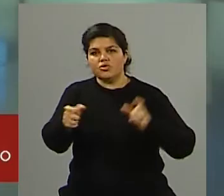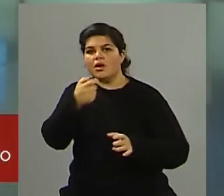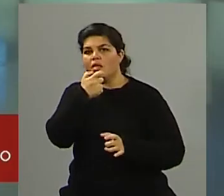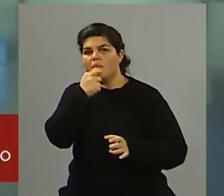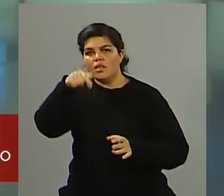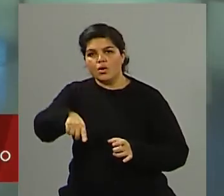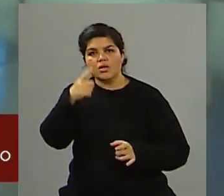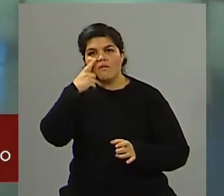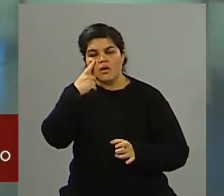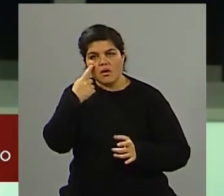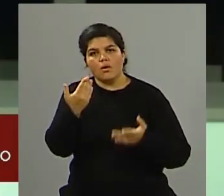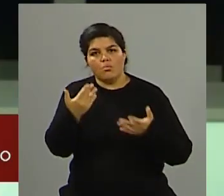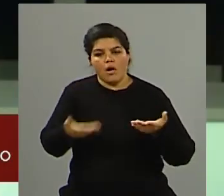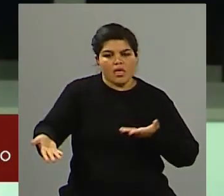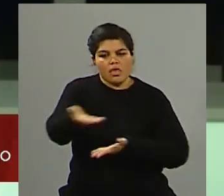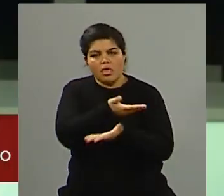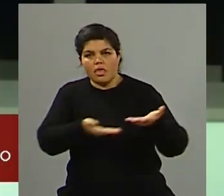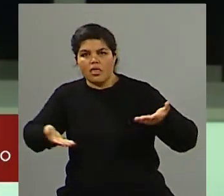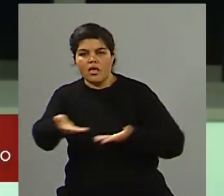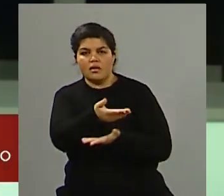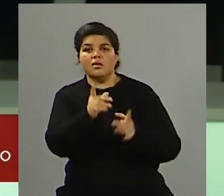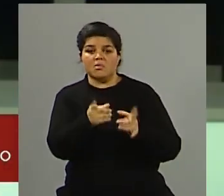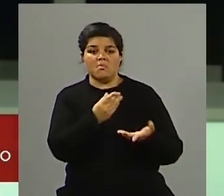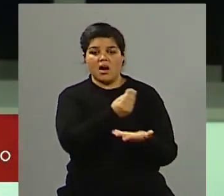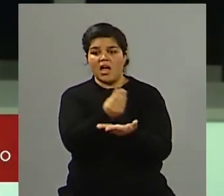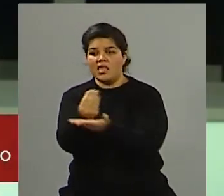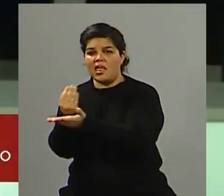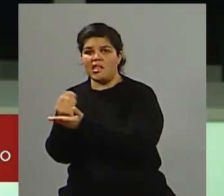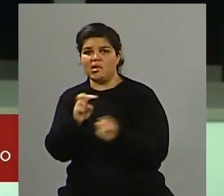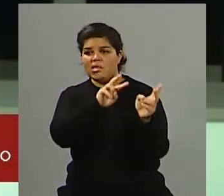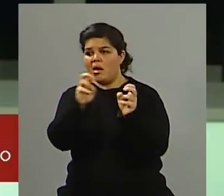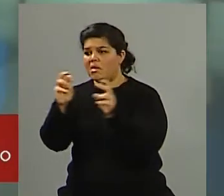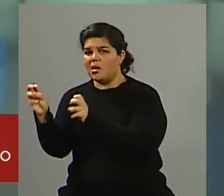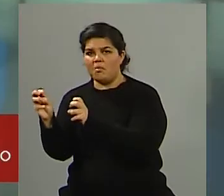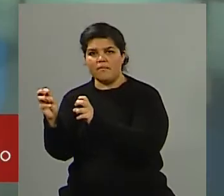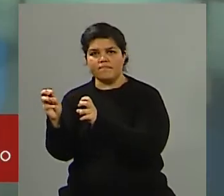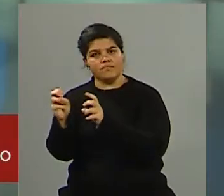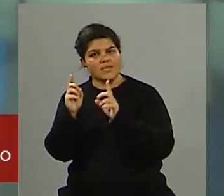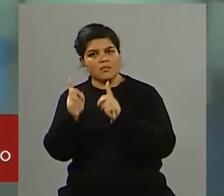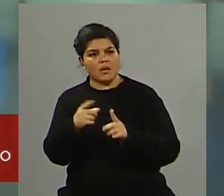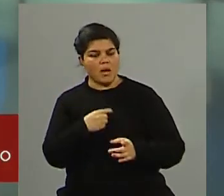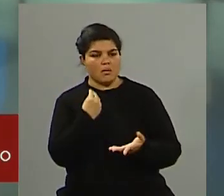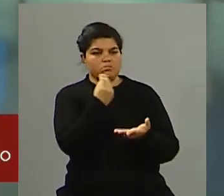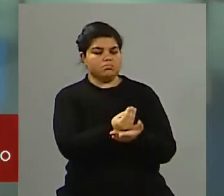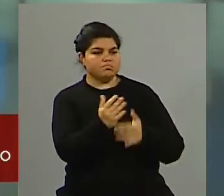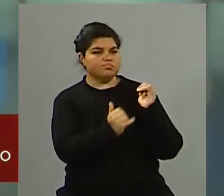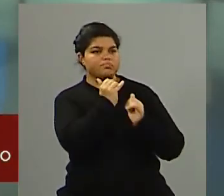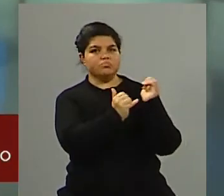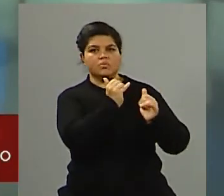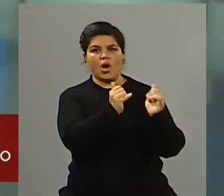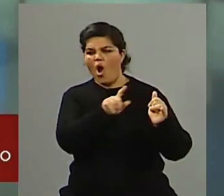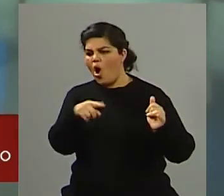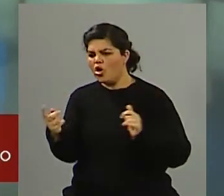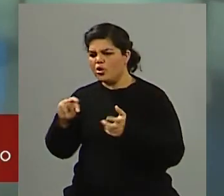campaña. Nuestros candidatos hablando de cada uno de los temas y los otros, solo de espectadores, producto también de sus internas partidarias y